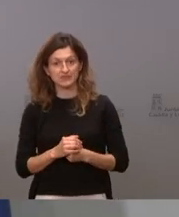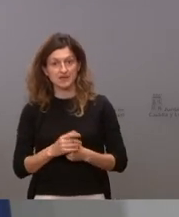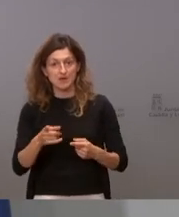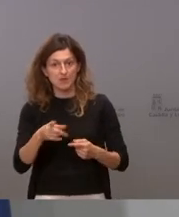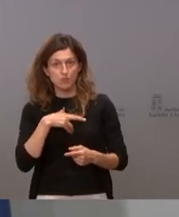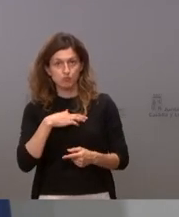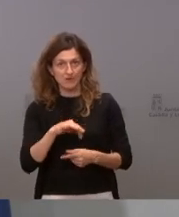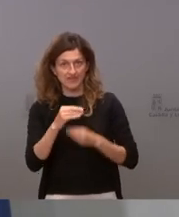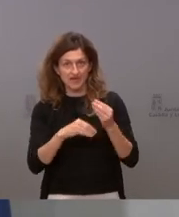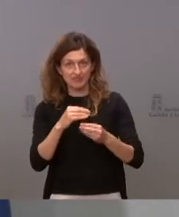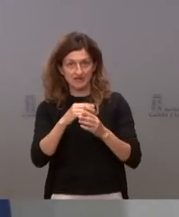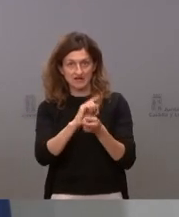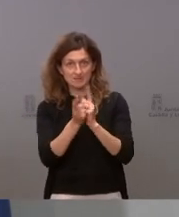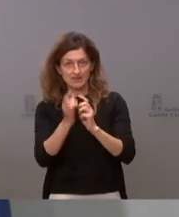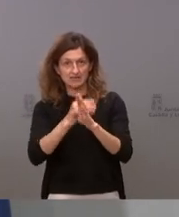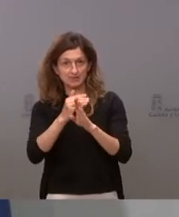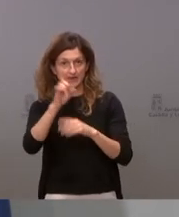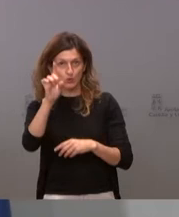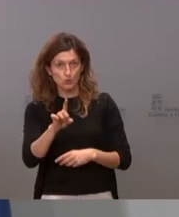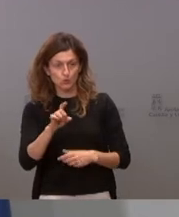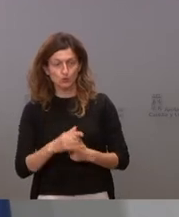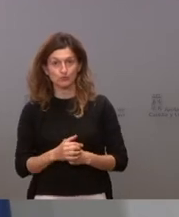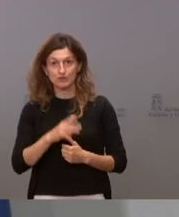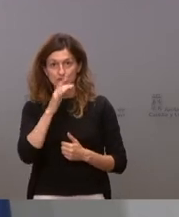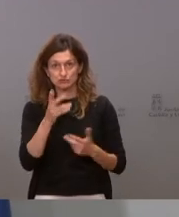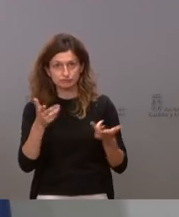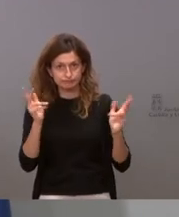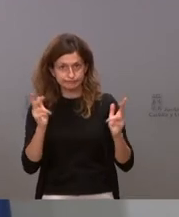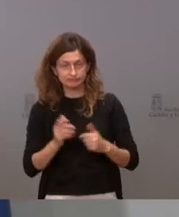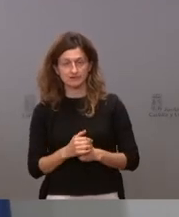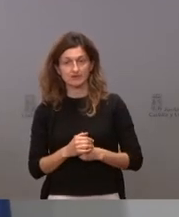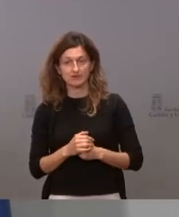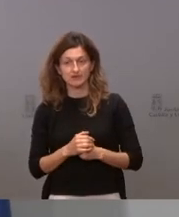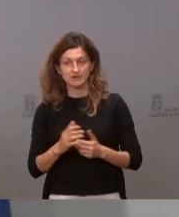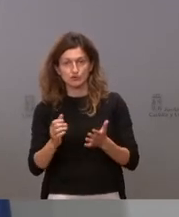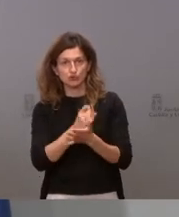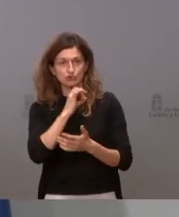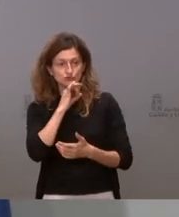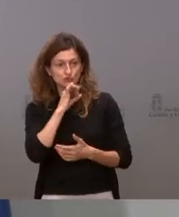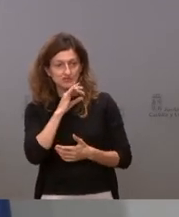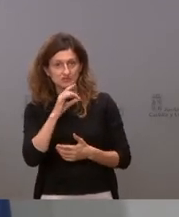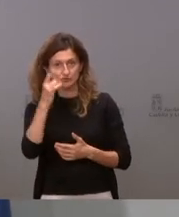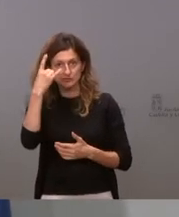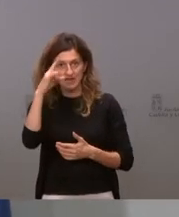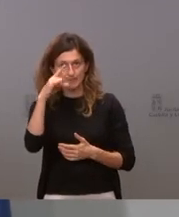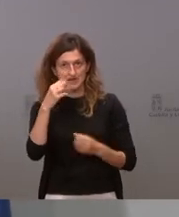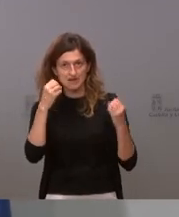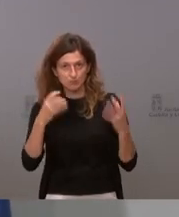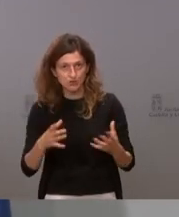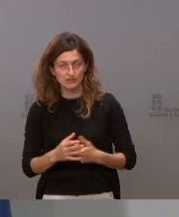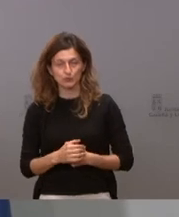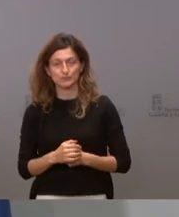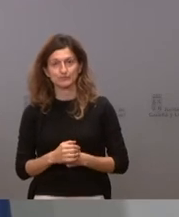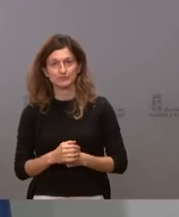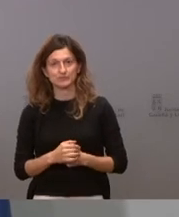permite hacerlo entonces pues hemos permitido que todo el mundo esté tan contento como en Salamanca que yo creo que eso es bueno es bueno